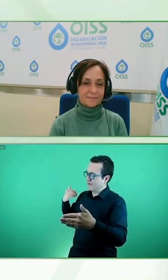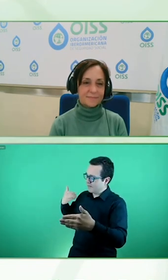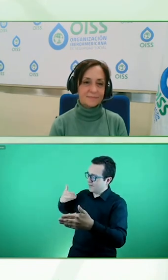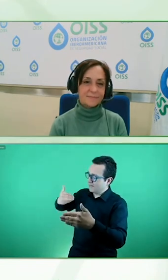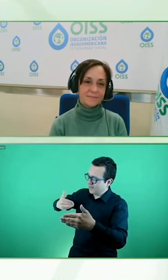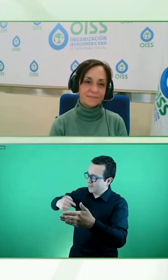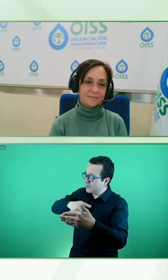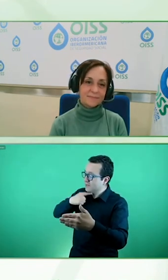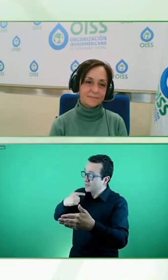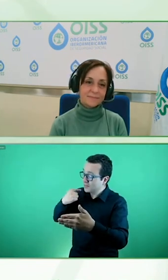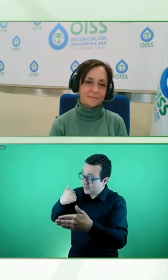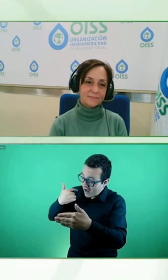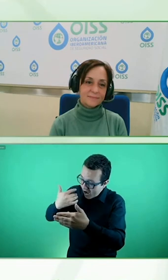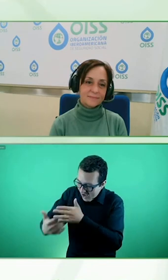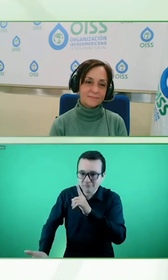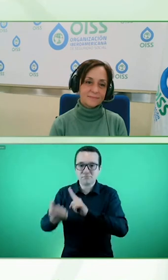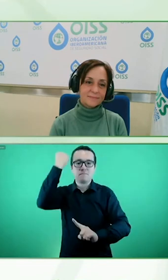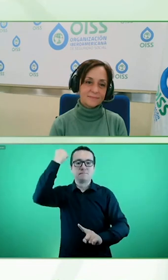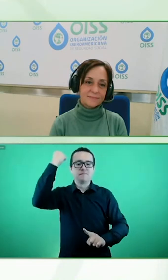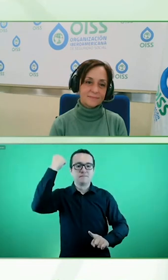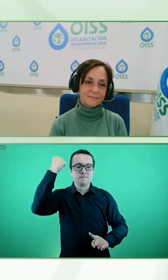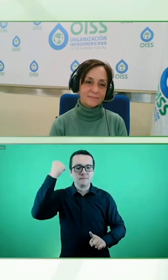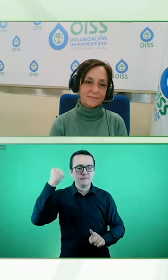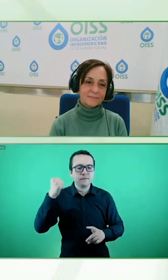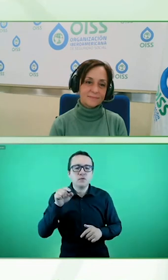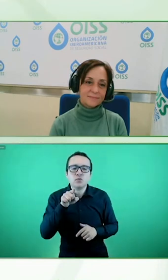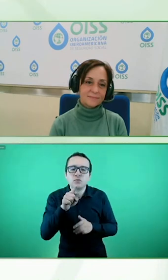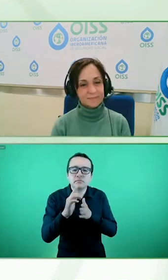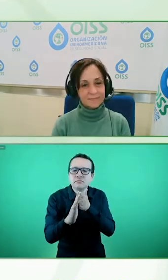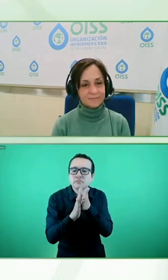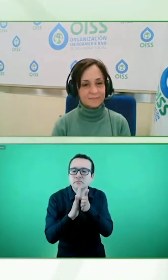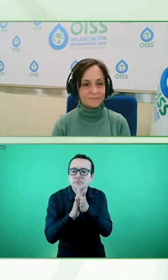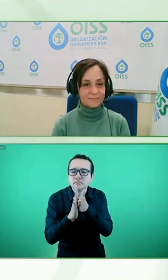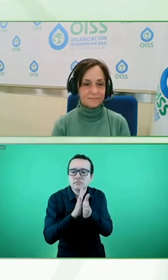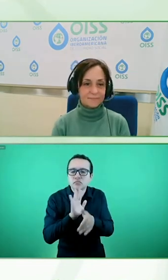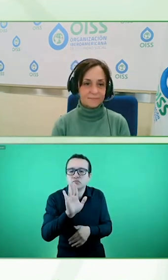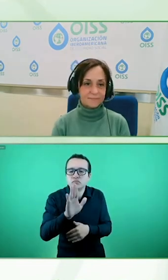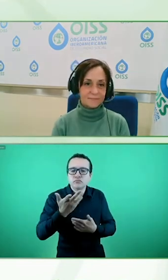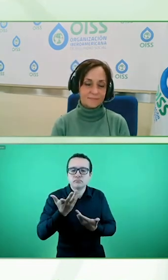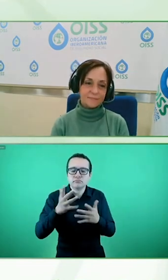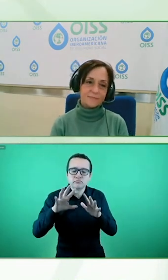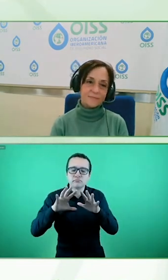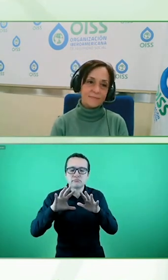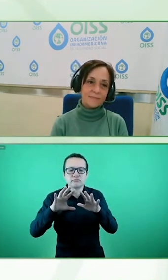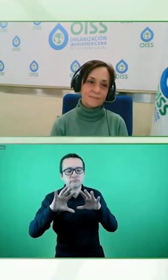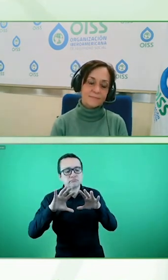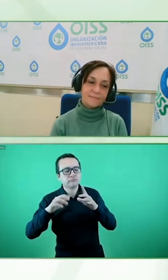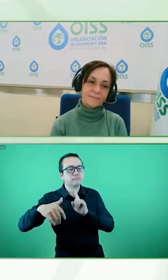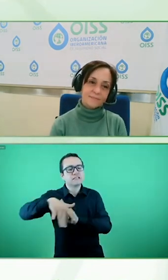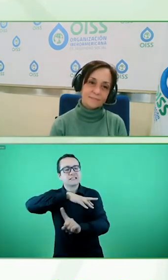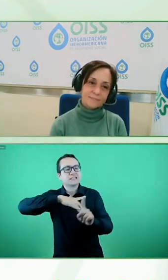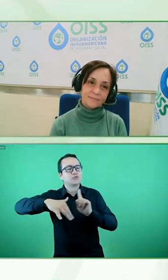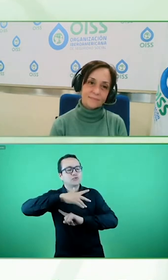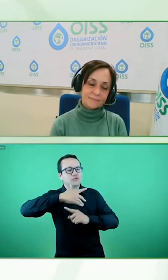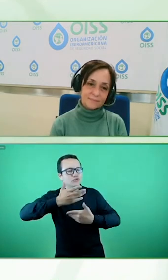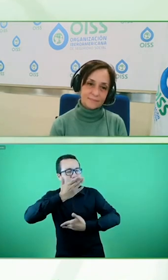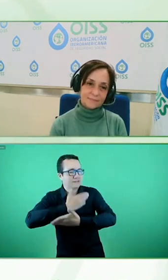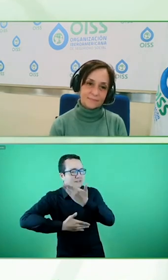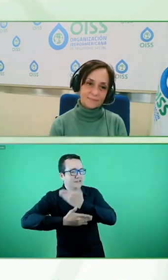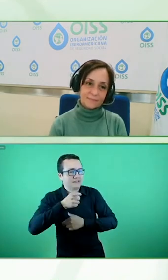libremente en este mundo de la discapacidad con qué barreras te encontraste cómo pudieron enfrentarlas